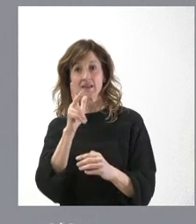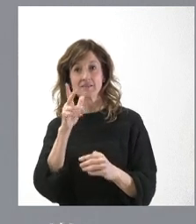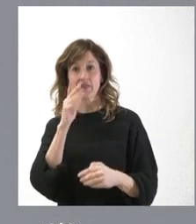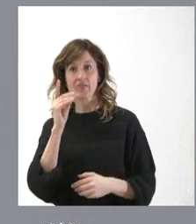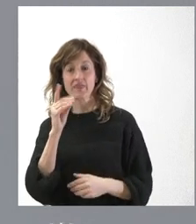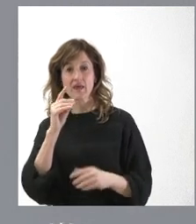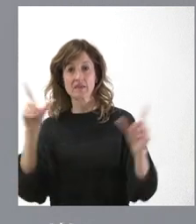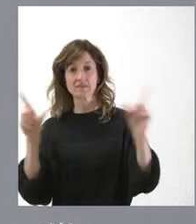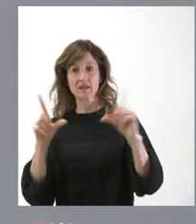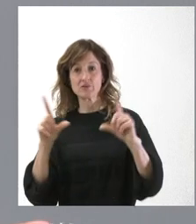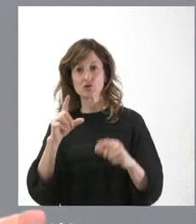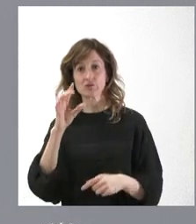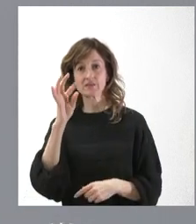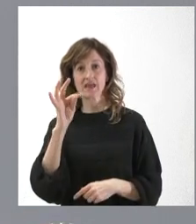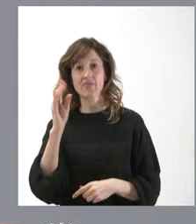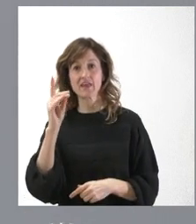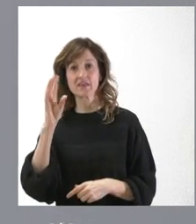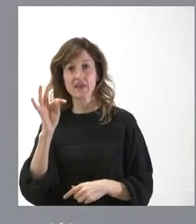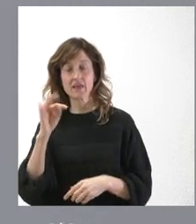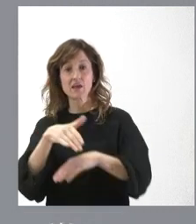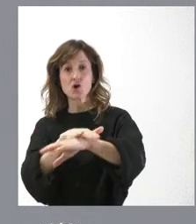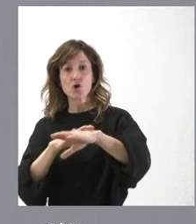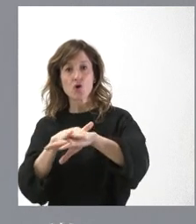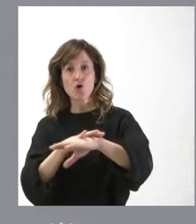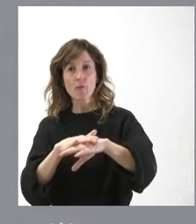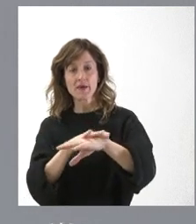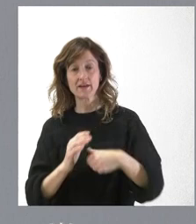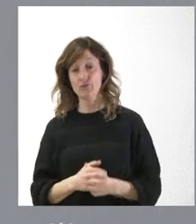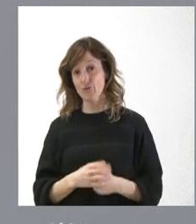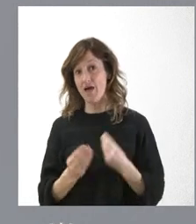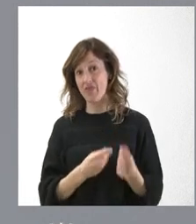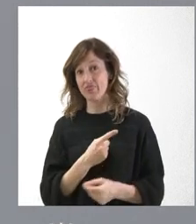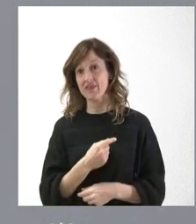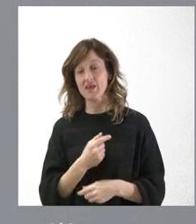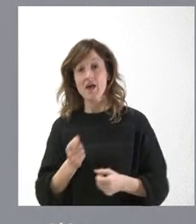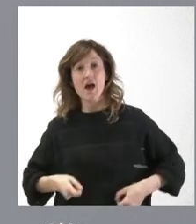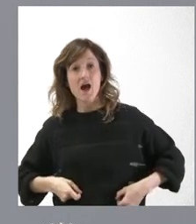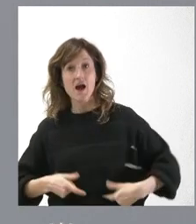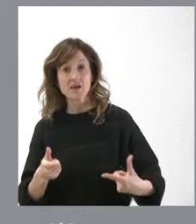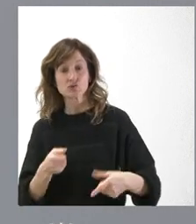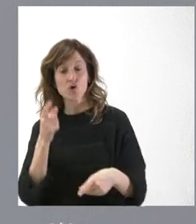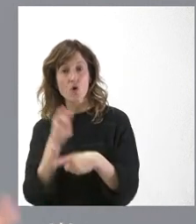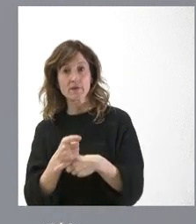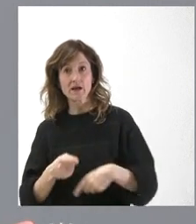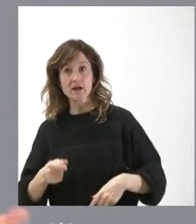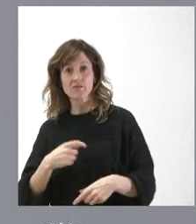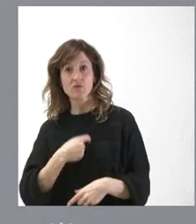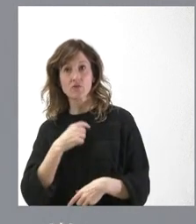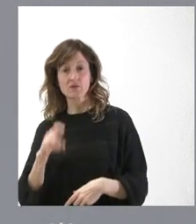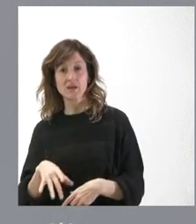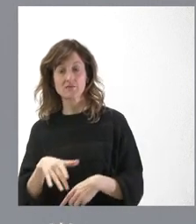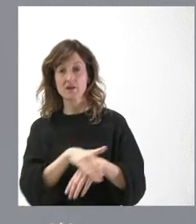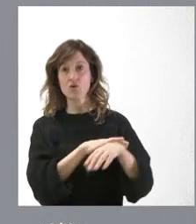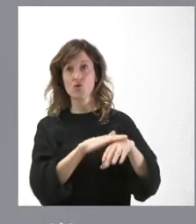en la televisión TDT? El Gobierno. ¿Quién obliga a estos gastos por parte de los ciudadanos? El Gobierno.